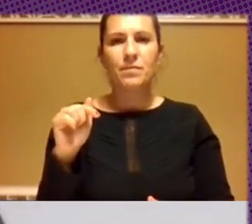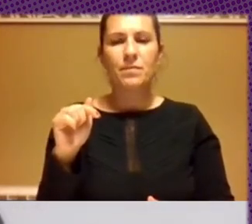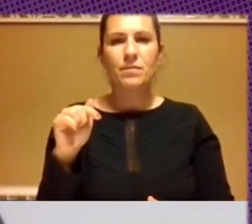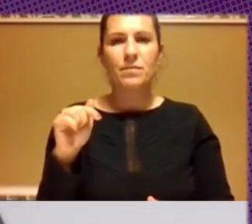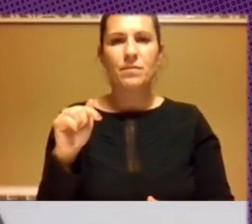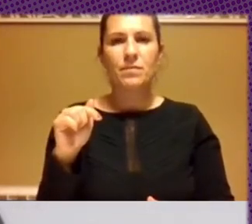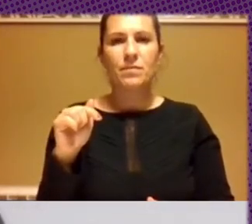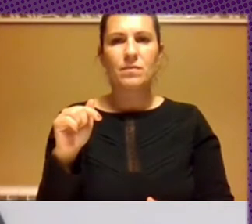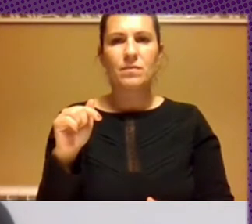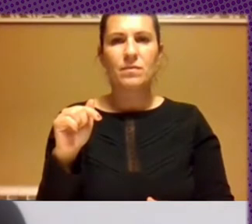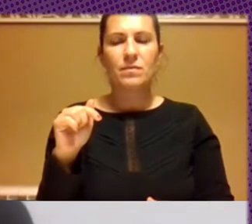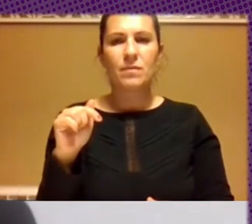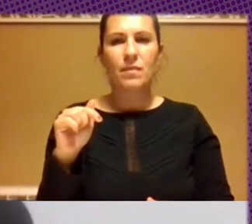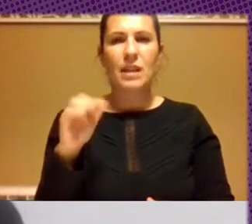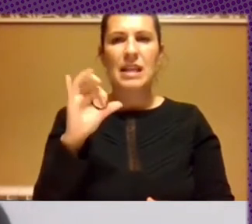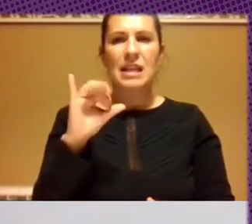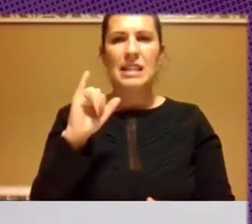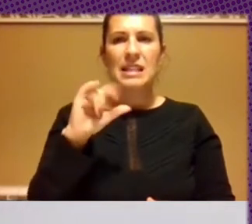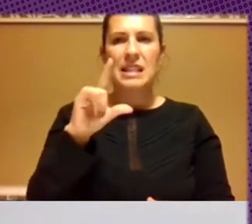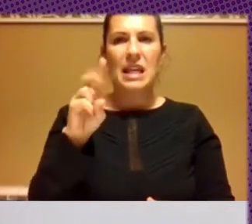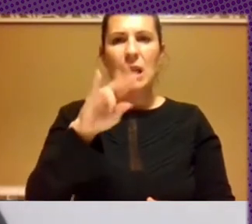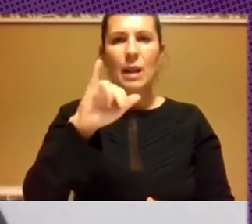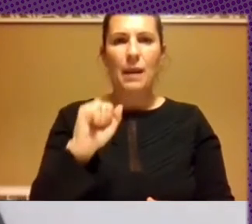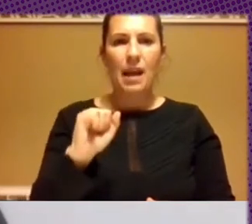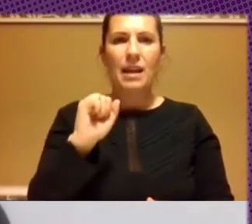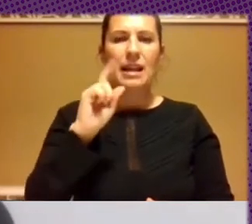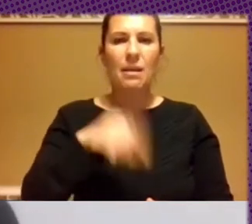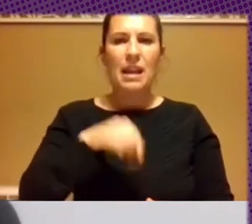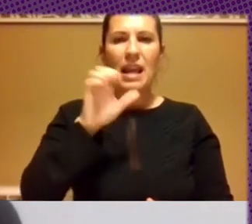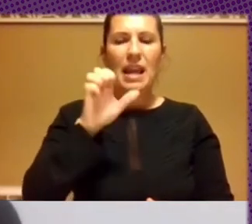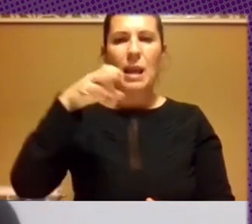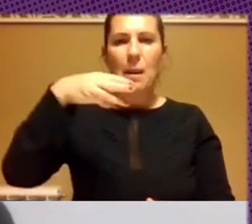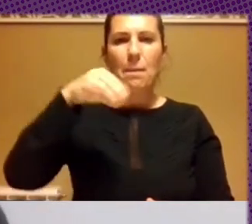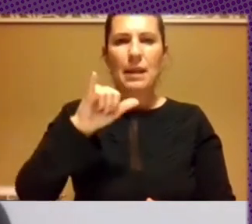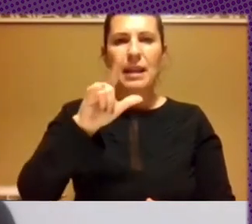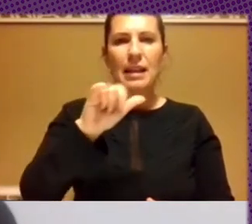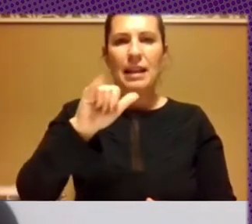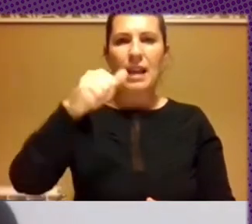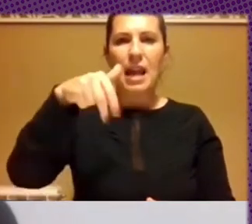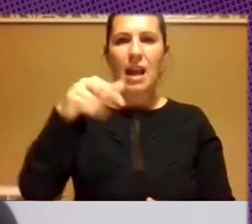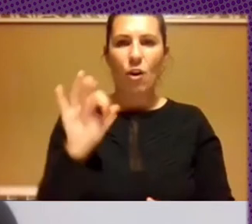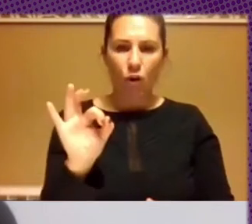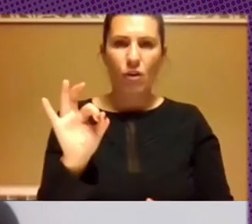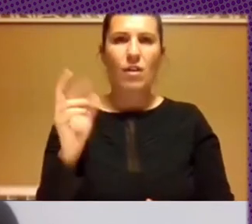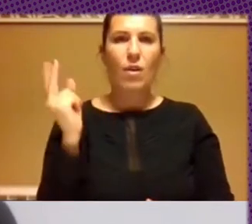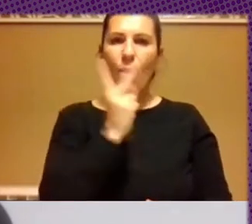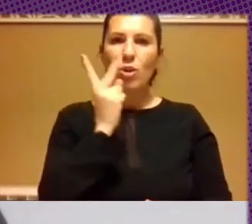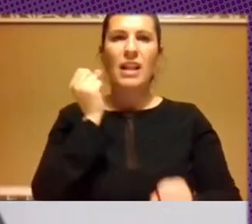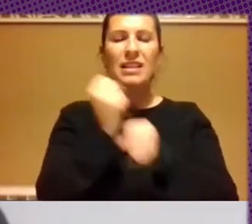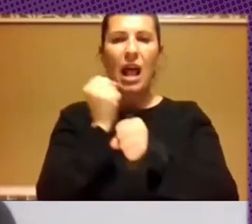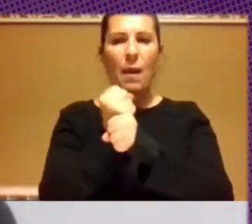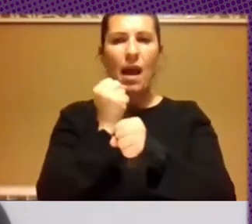tanto Silvia como Emiliano que, digamos, que trabajan en un